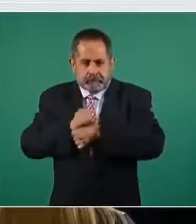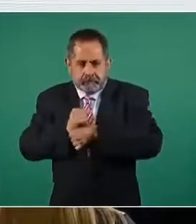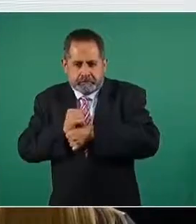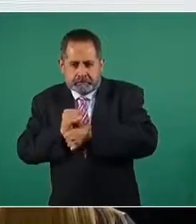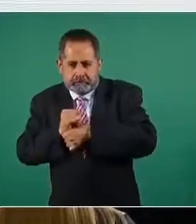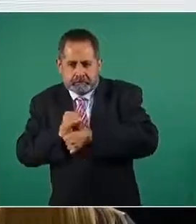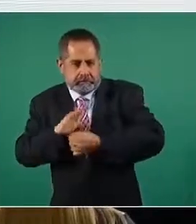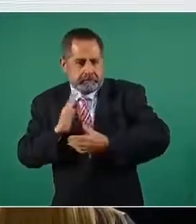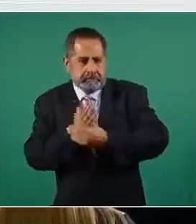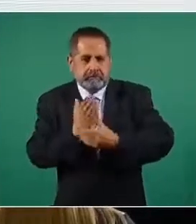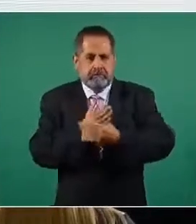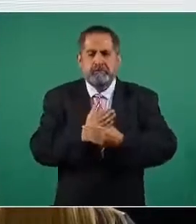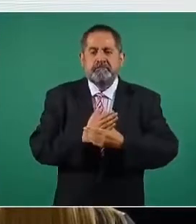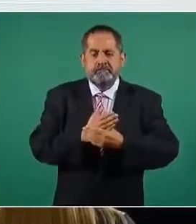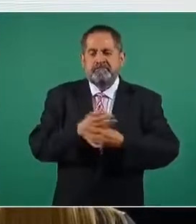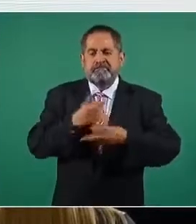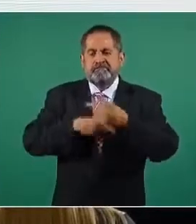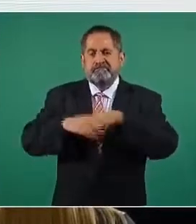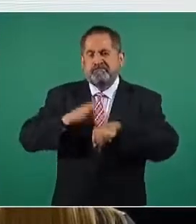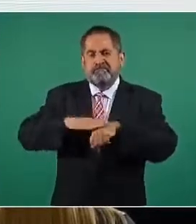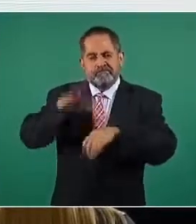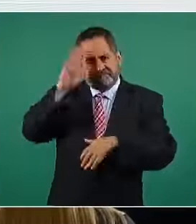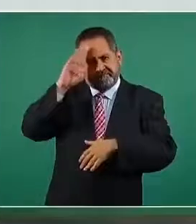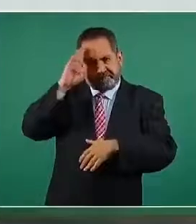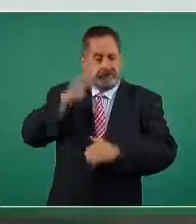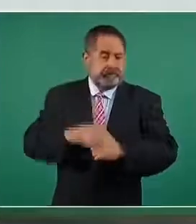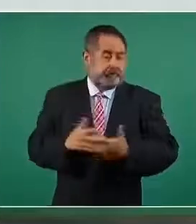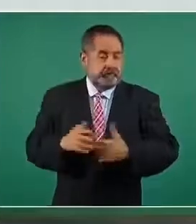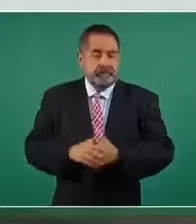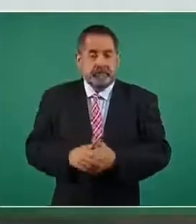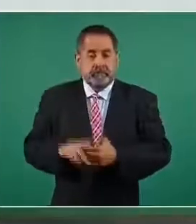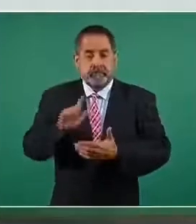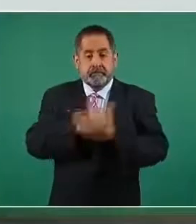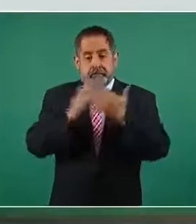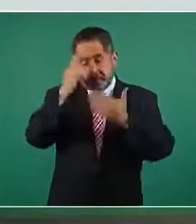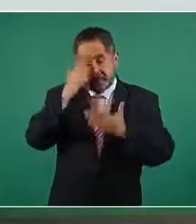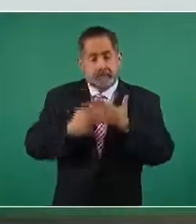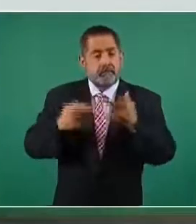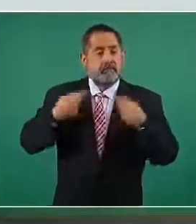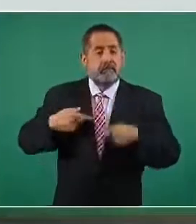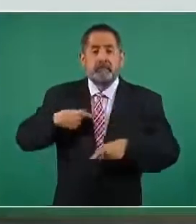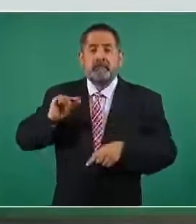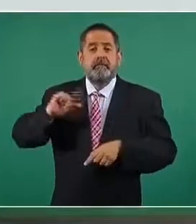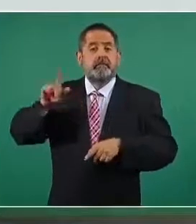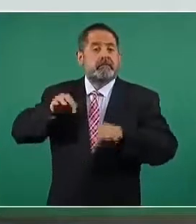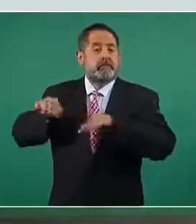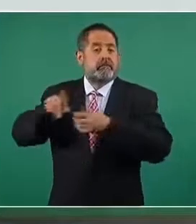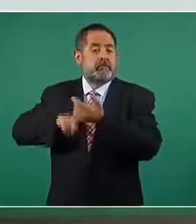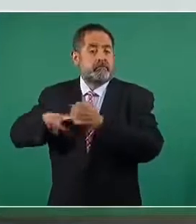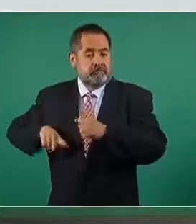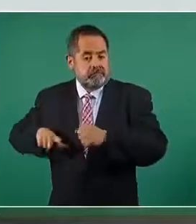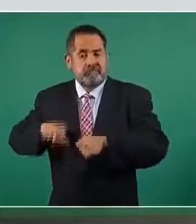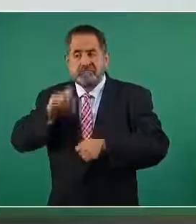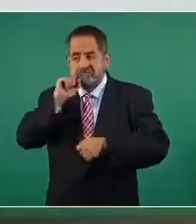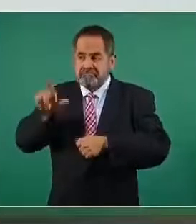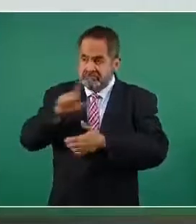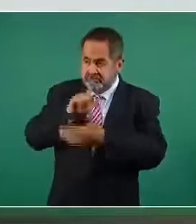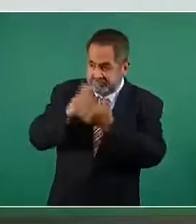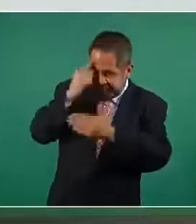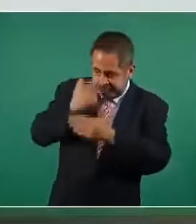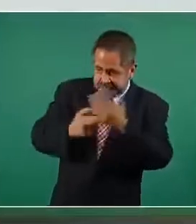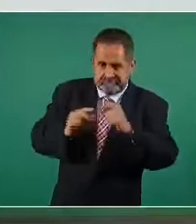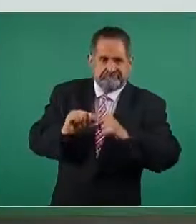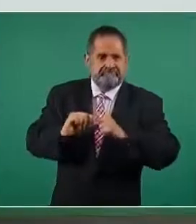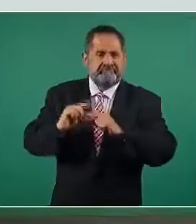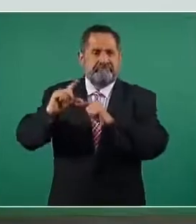más sube ese delito. Delitos cometidos por servidores públicos, también tuvo un incremento, y aquí me